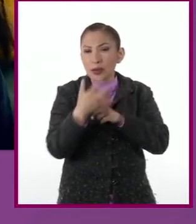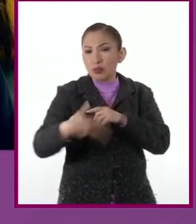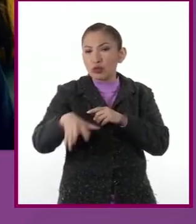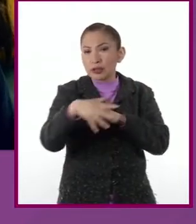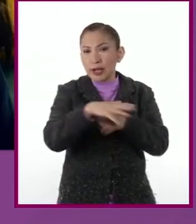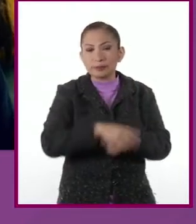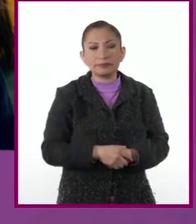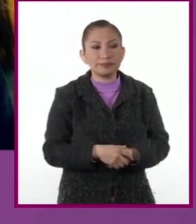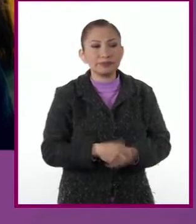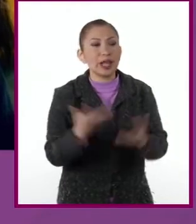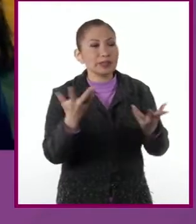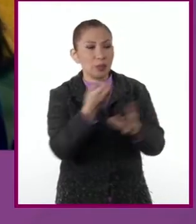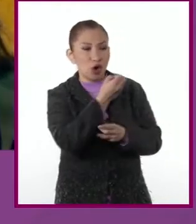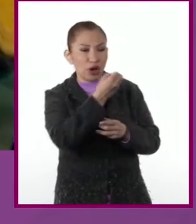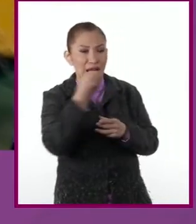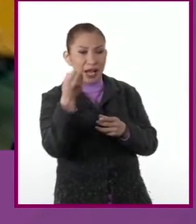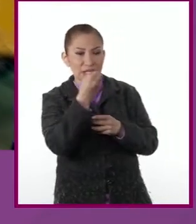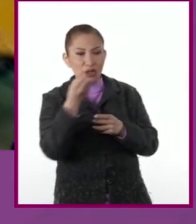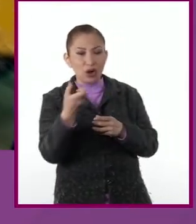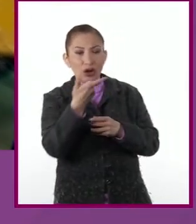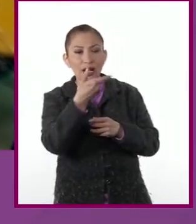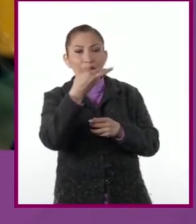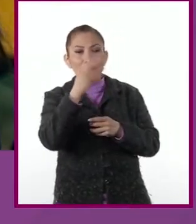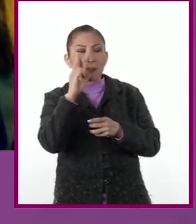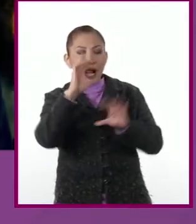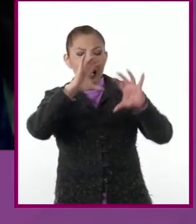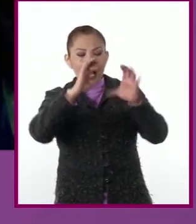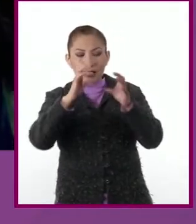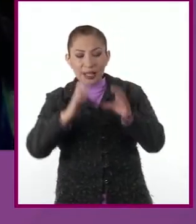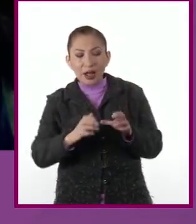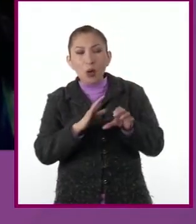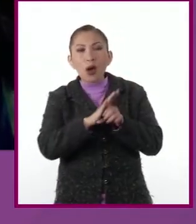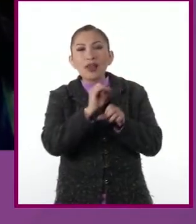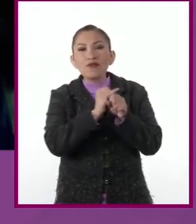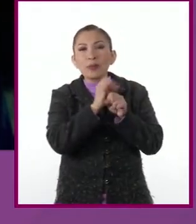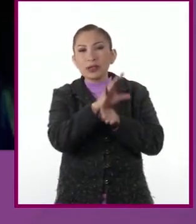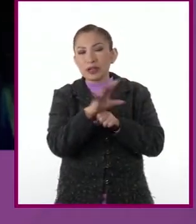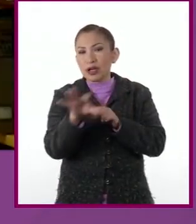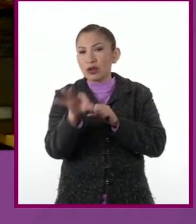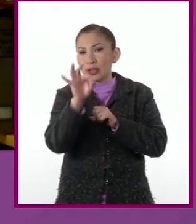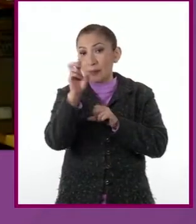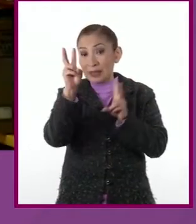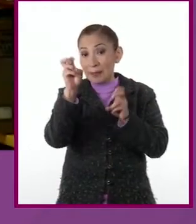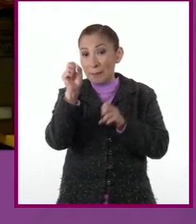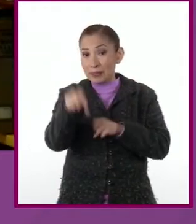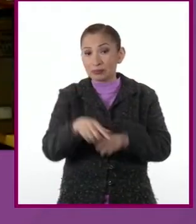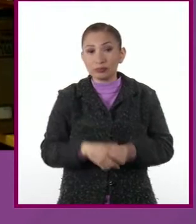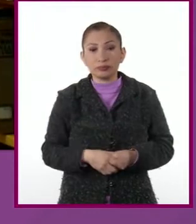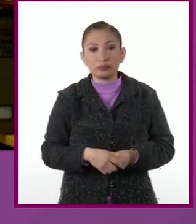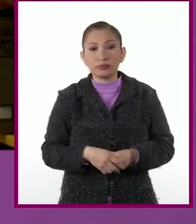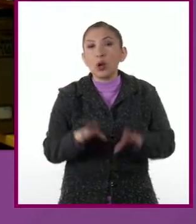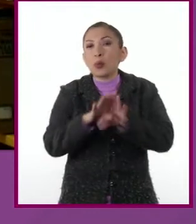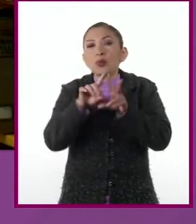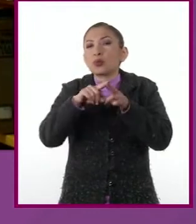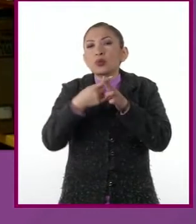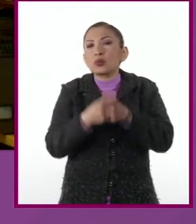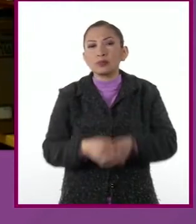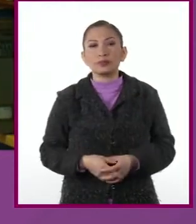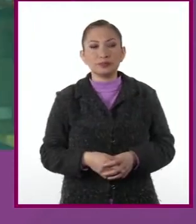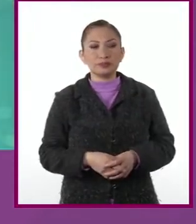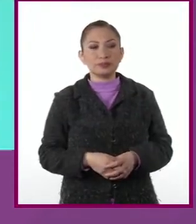Hagamos un organizador gráfico para clasificar el tipo de información que encontremos acerca del tema. ¿Y cómo empezamos?